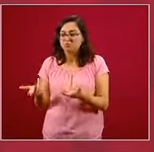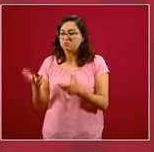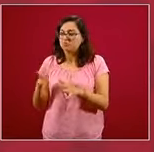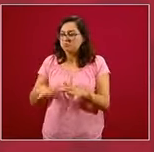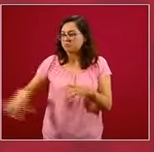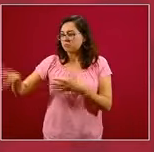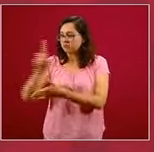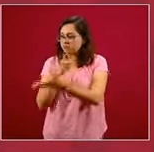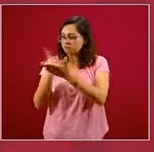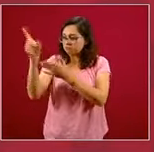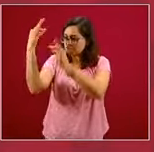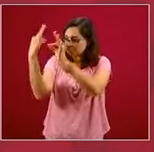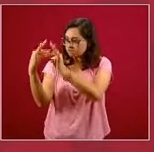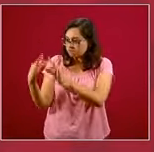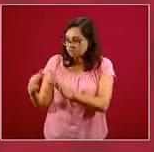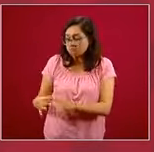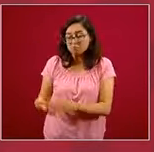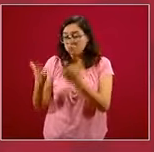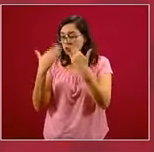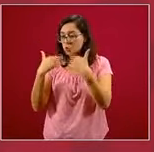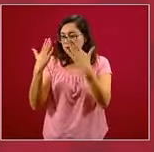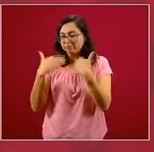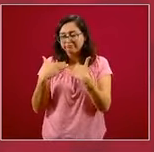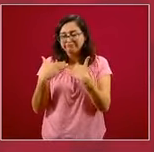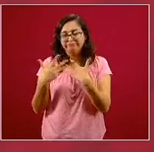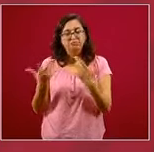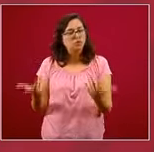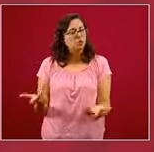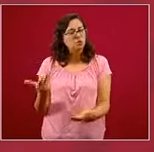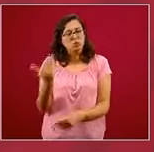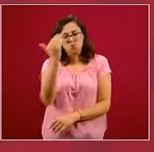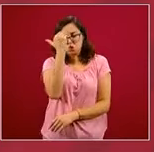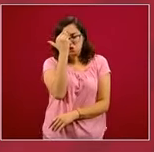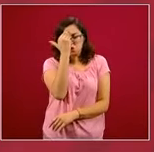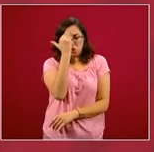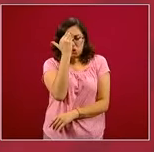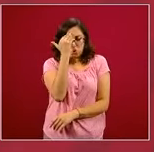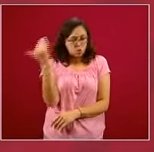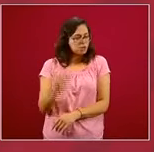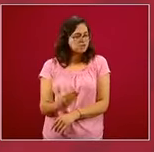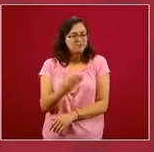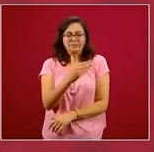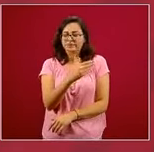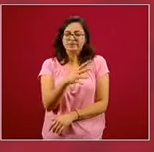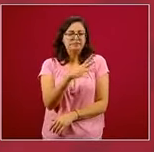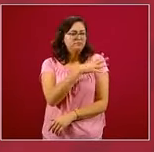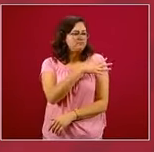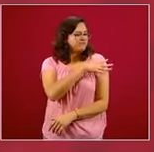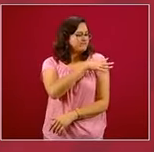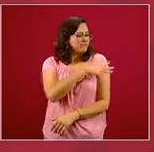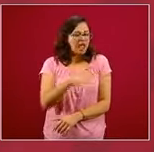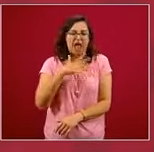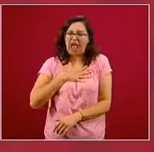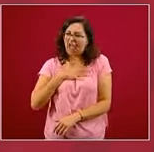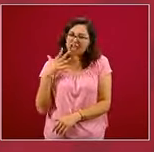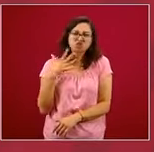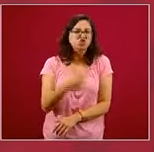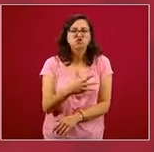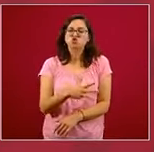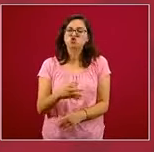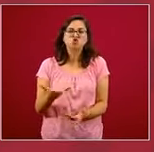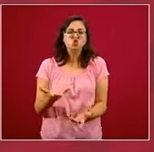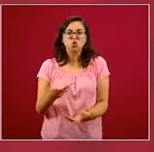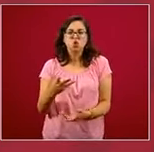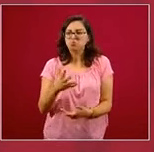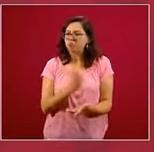cumplimiento de derechos es en sí mismo una aberración de las sociedades, incluida la de México y es algo